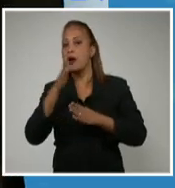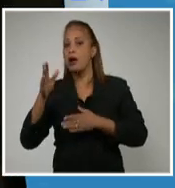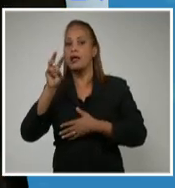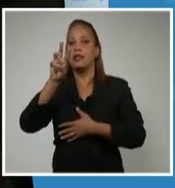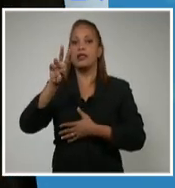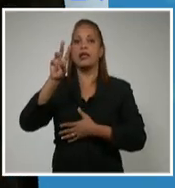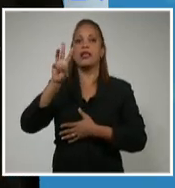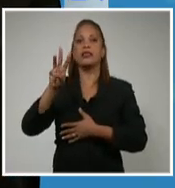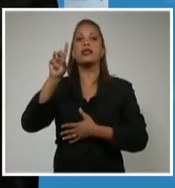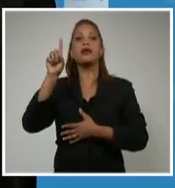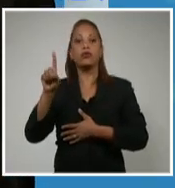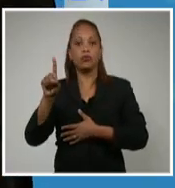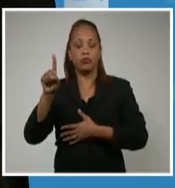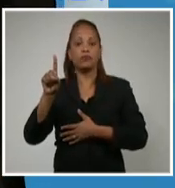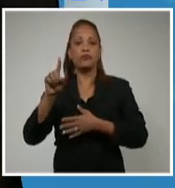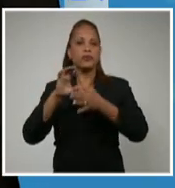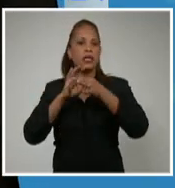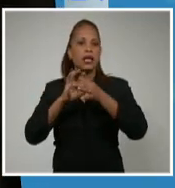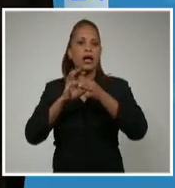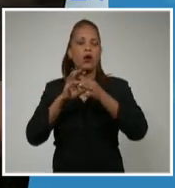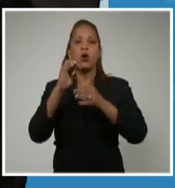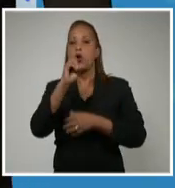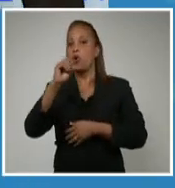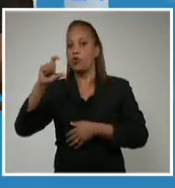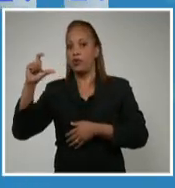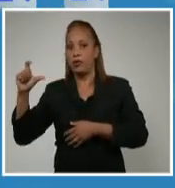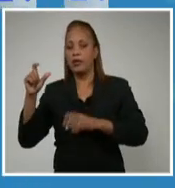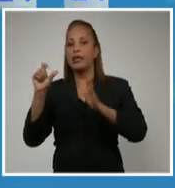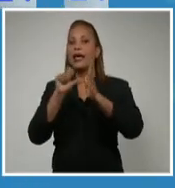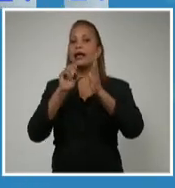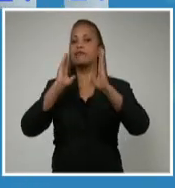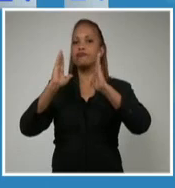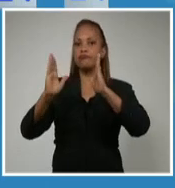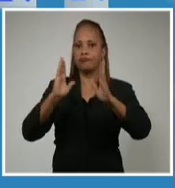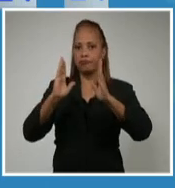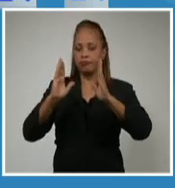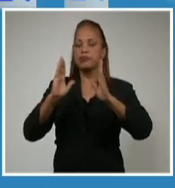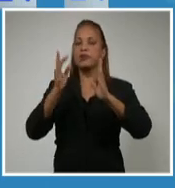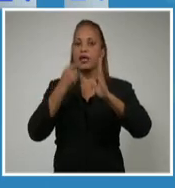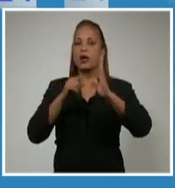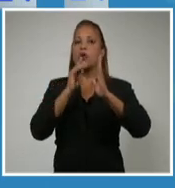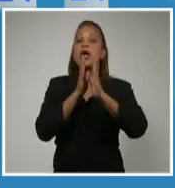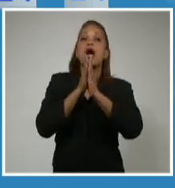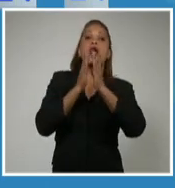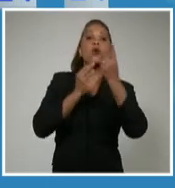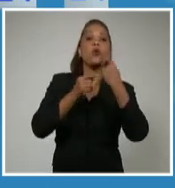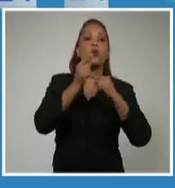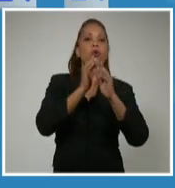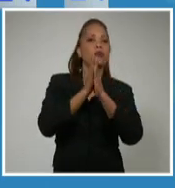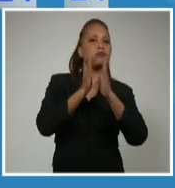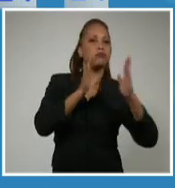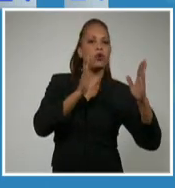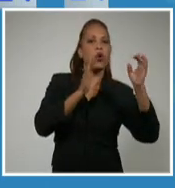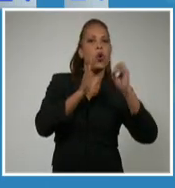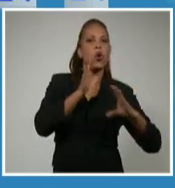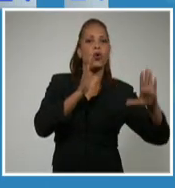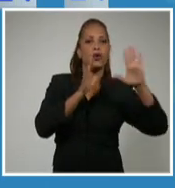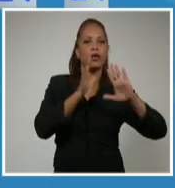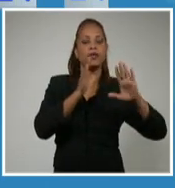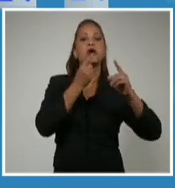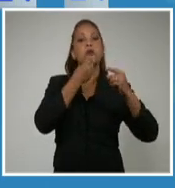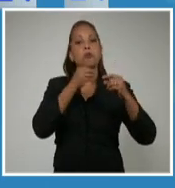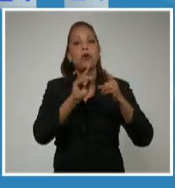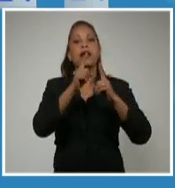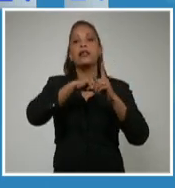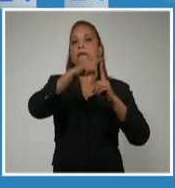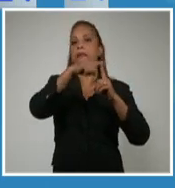31 grados Celsius en el occidente, el centro del país, parte del oriente, que pudiera tener, sin embargo, temperaturas un poco más